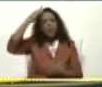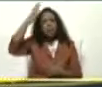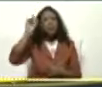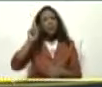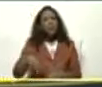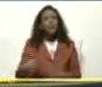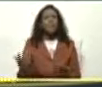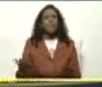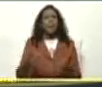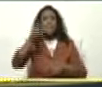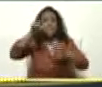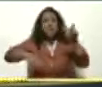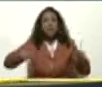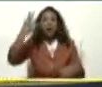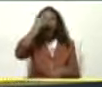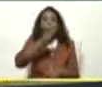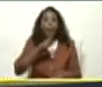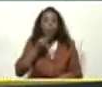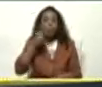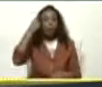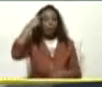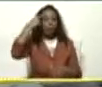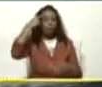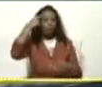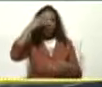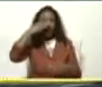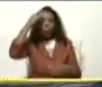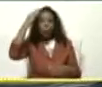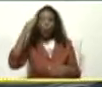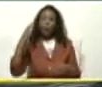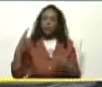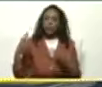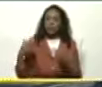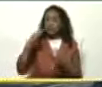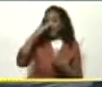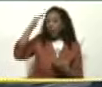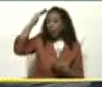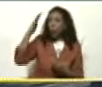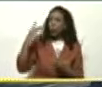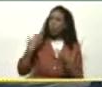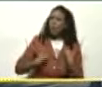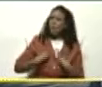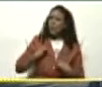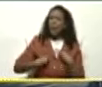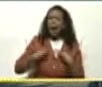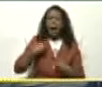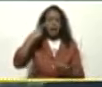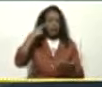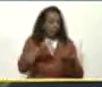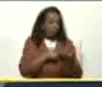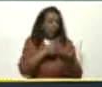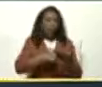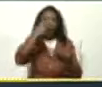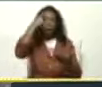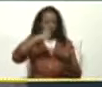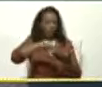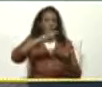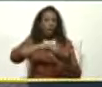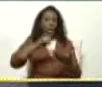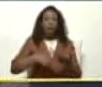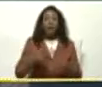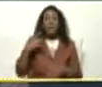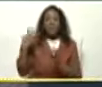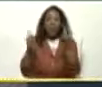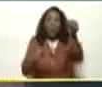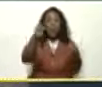La gente De la juventud Acumulada Lo veníamos hablando Ahora Que nos vinimos Yo venía manejando Y venía a cava